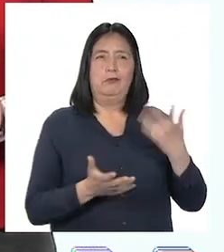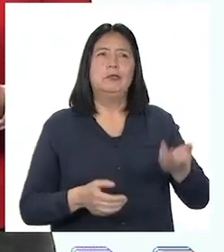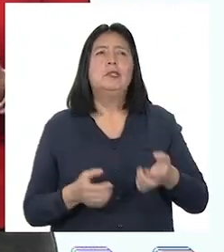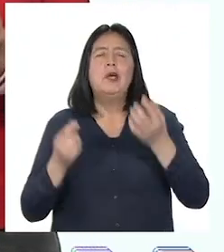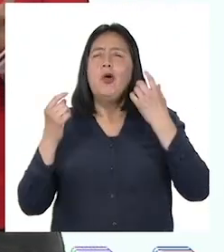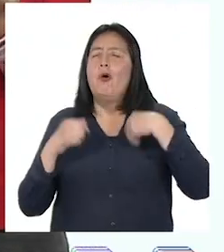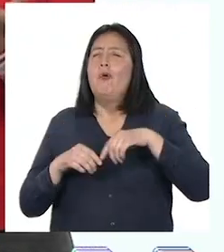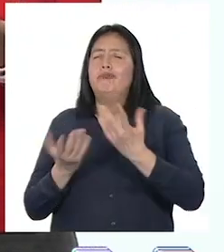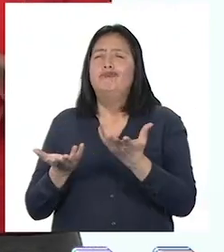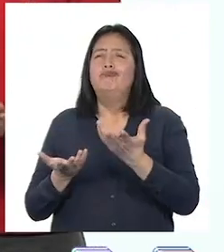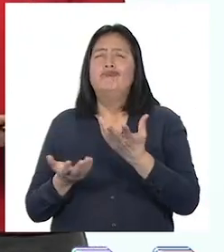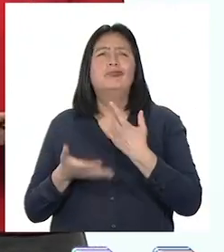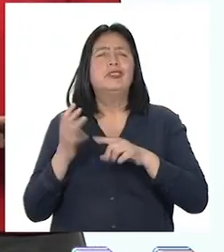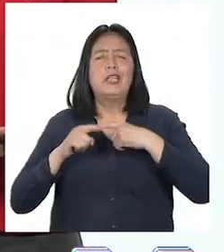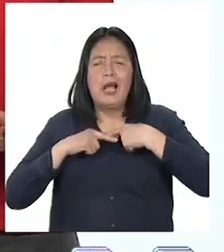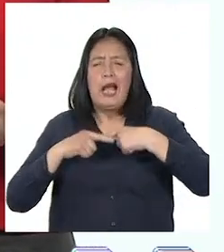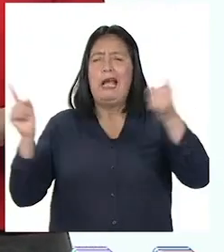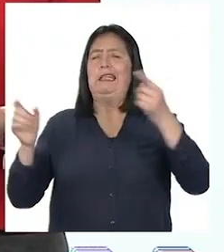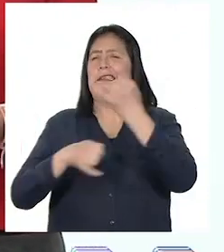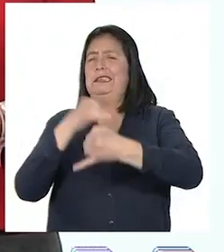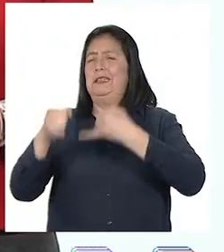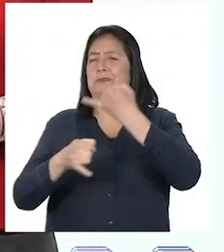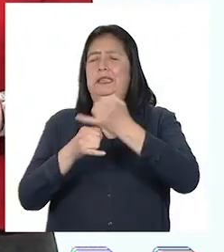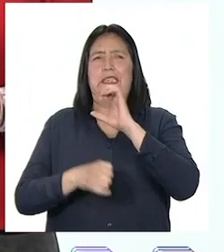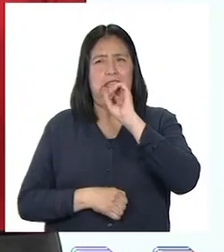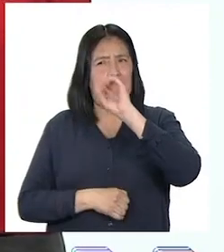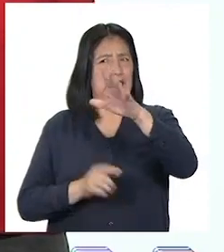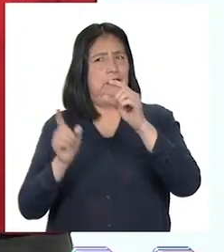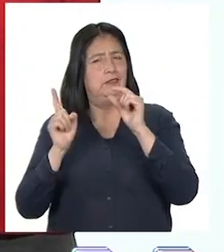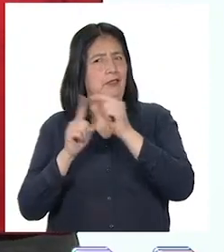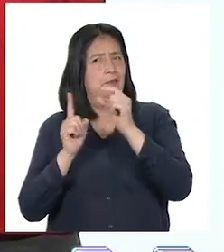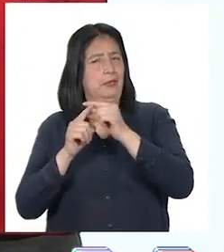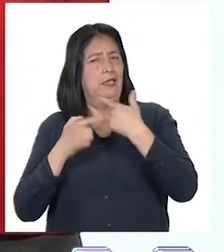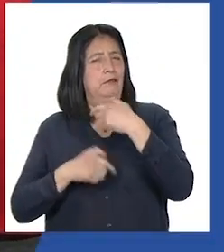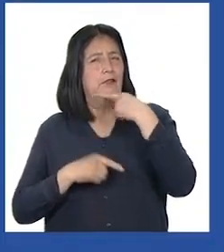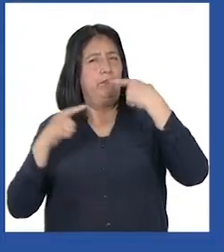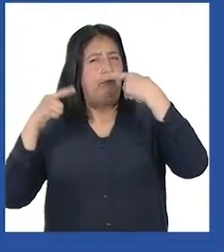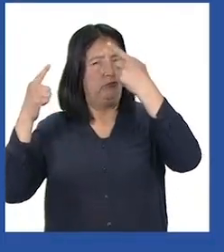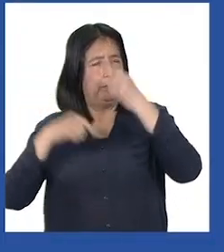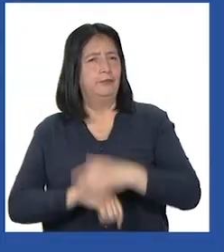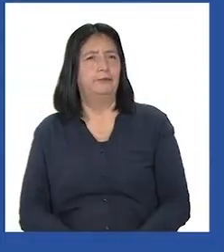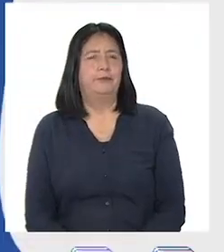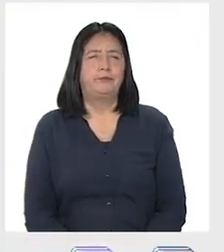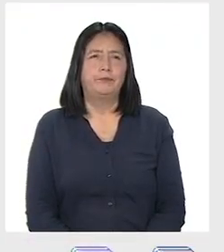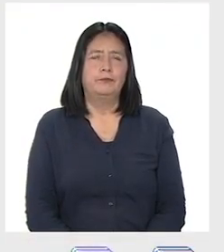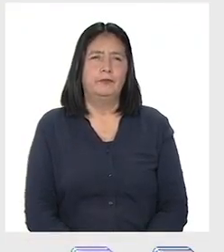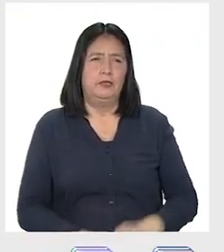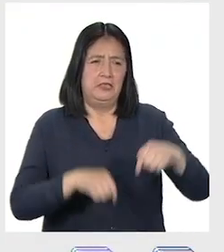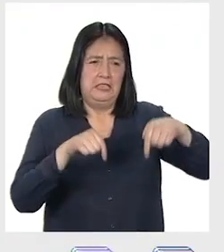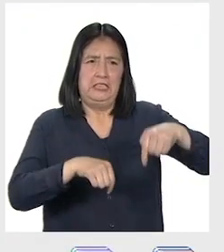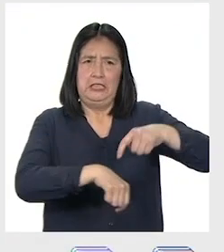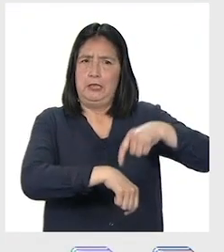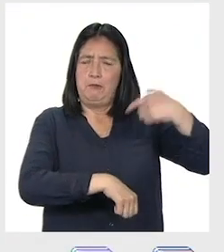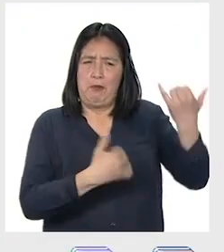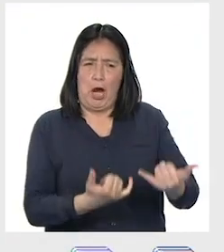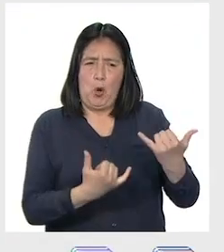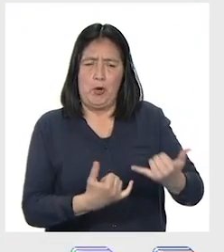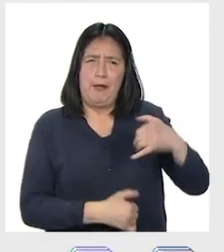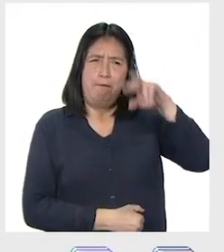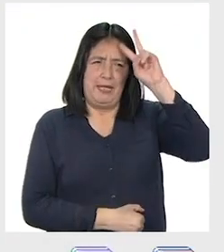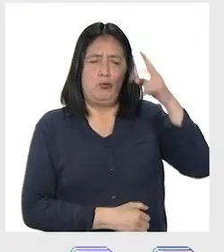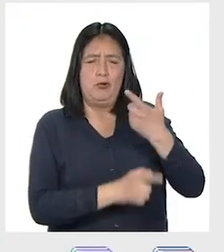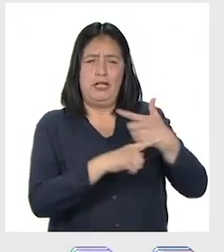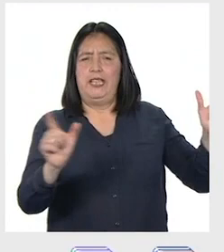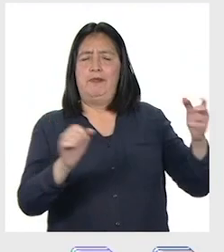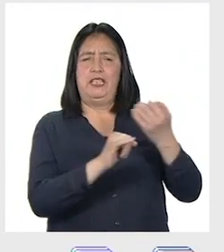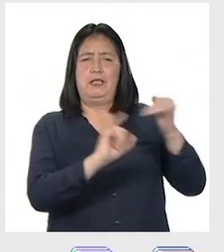San Martín proclamó la independencia del Perú pronunciando estas famosísimas palabras. Desde este momento, el Perú es